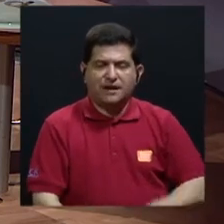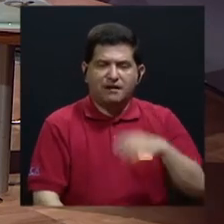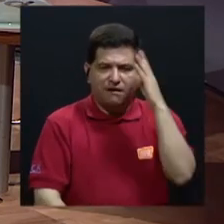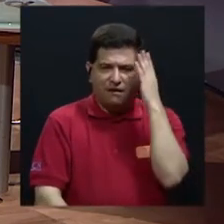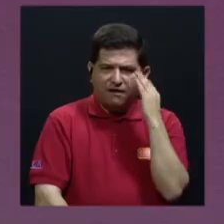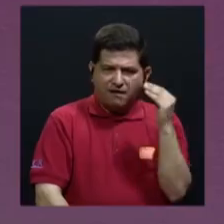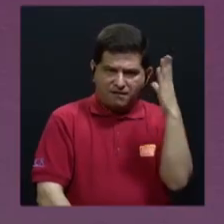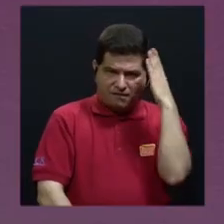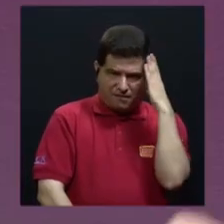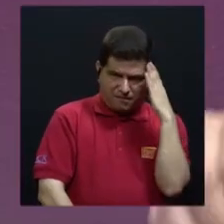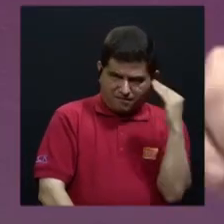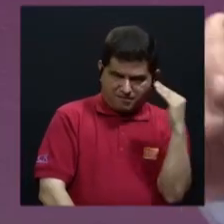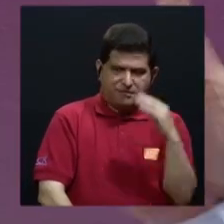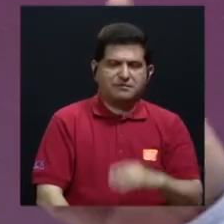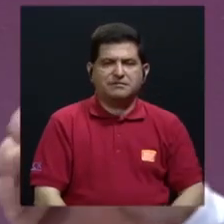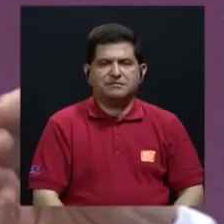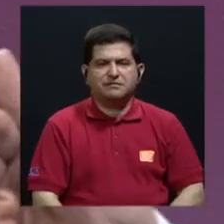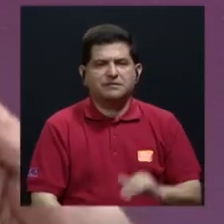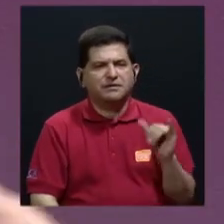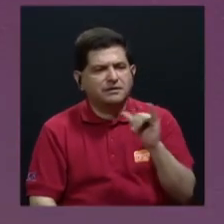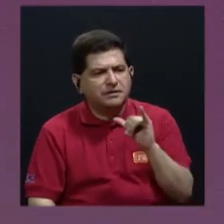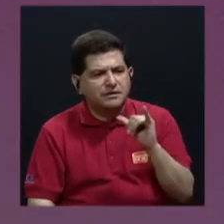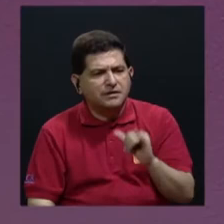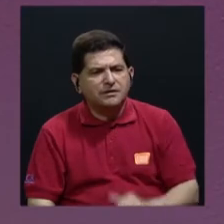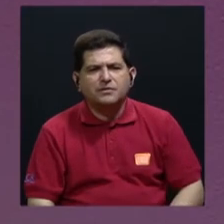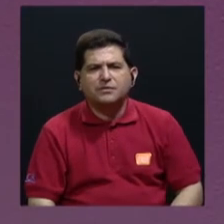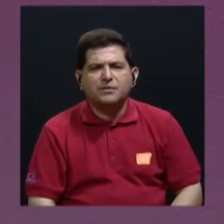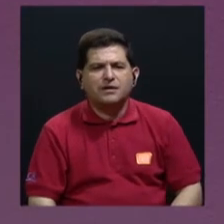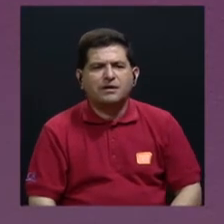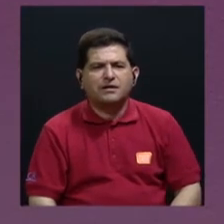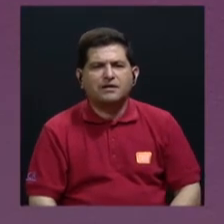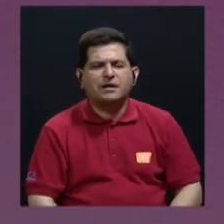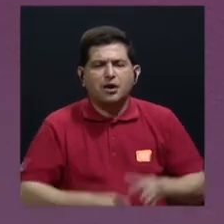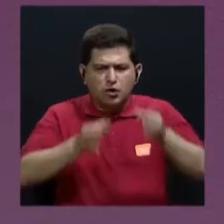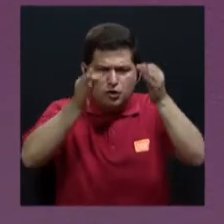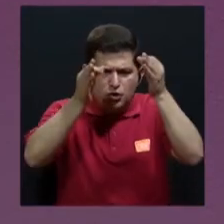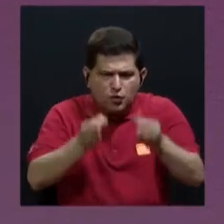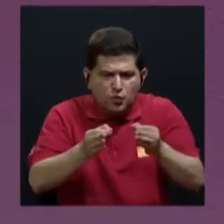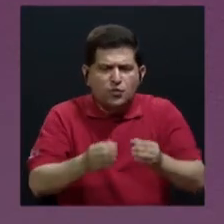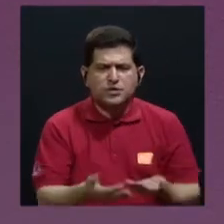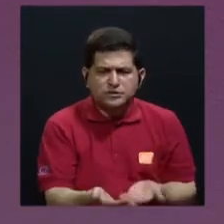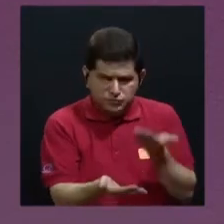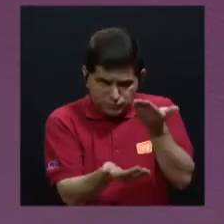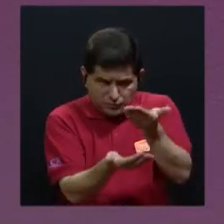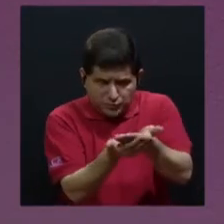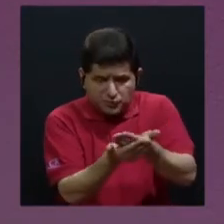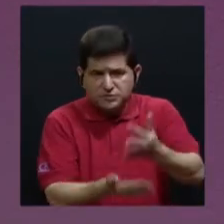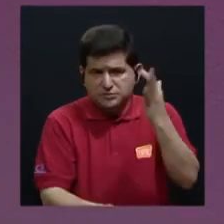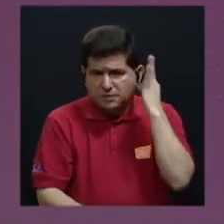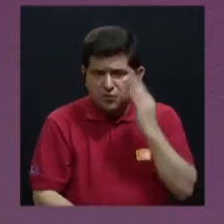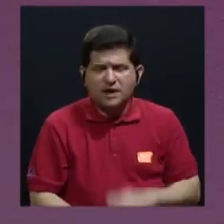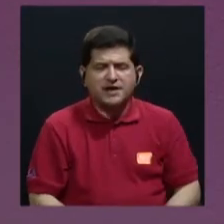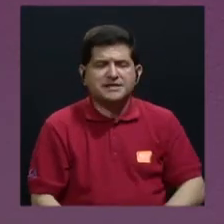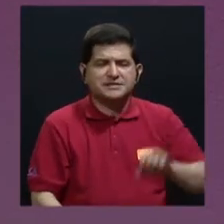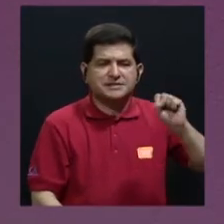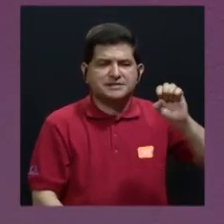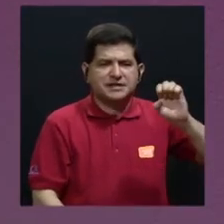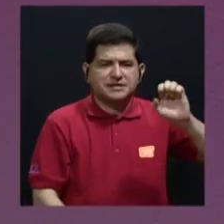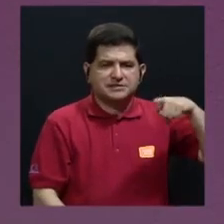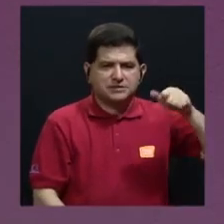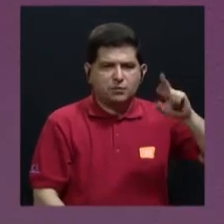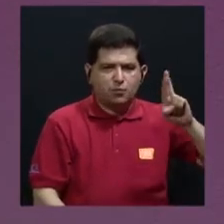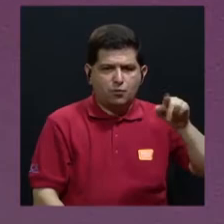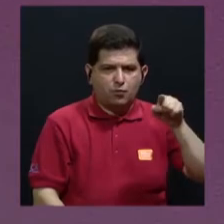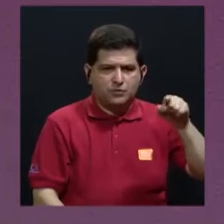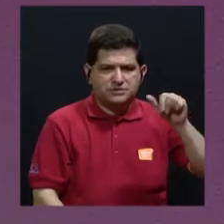experiencia y a dónde se llegó con el juicio planteado por las mujeres de Sepúr Sarco. Así es.